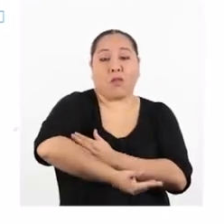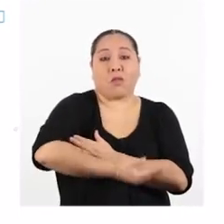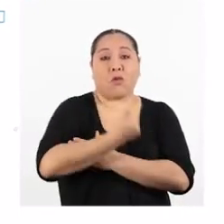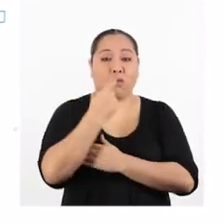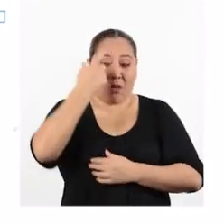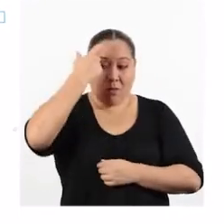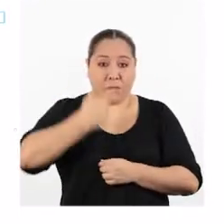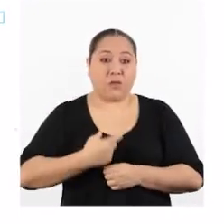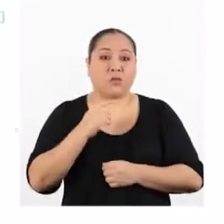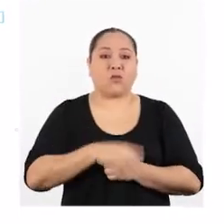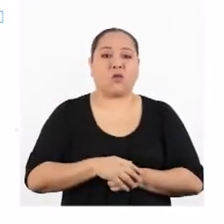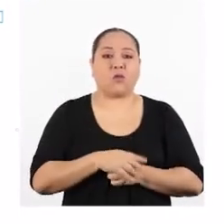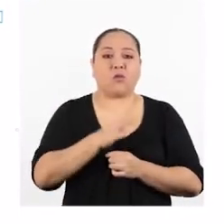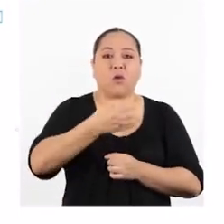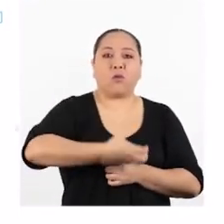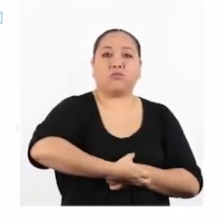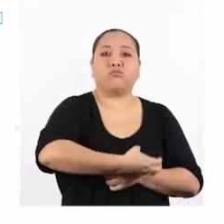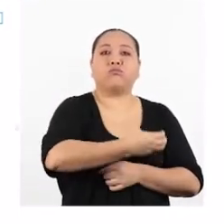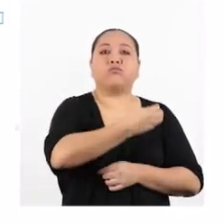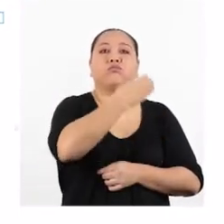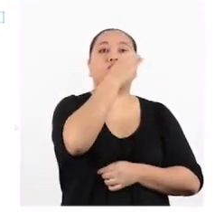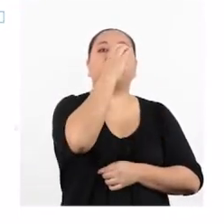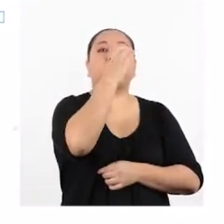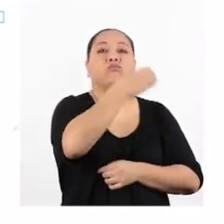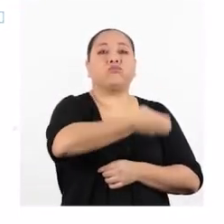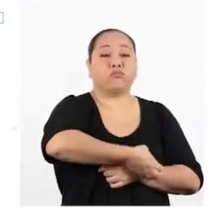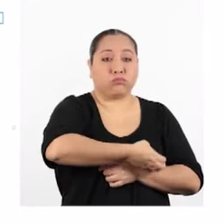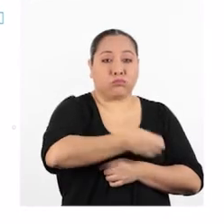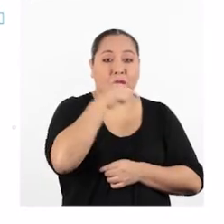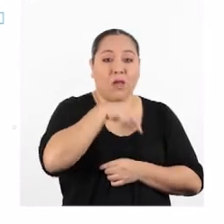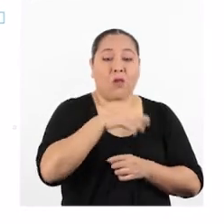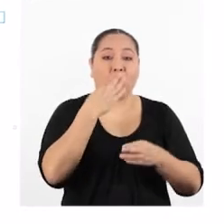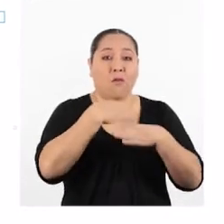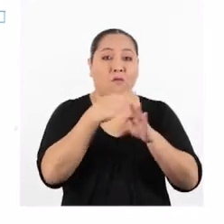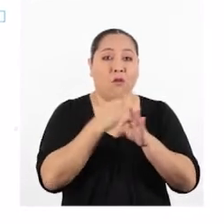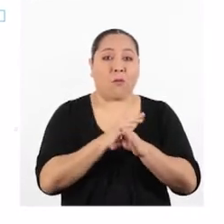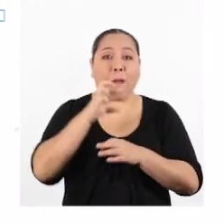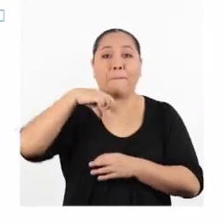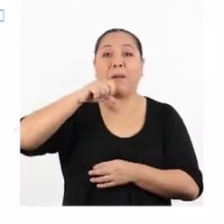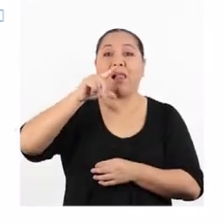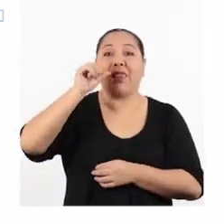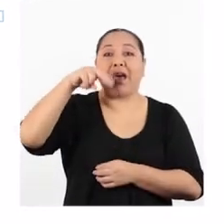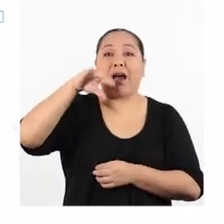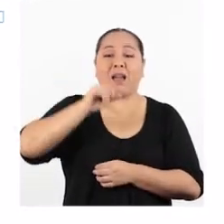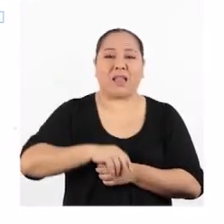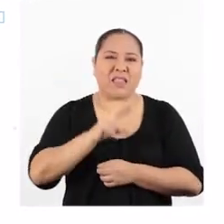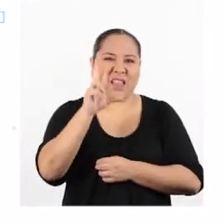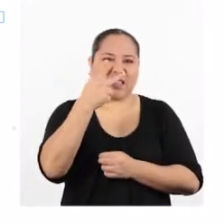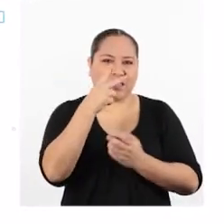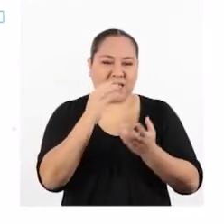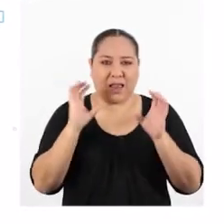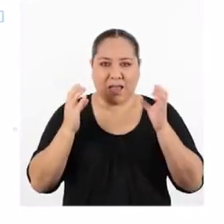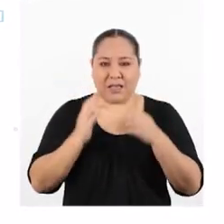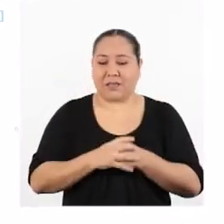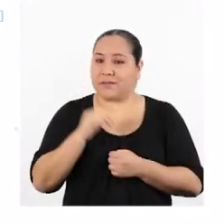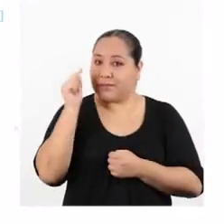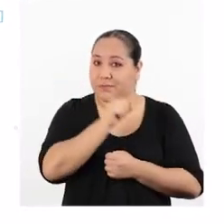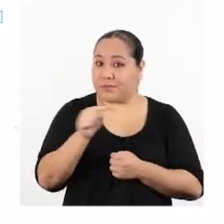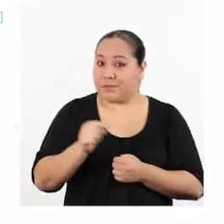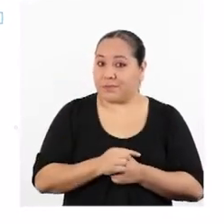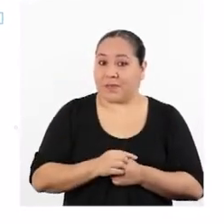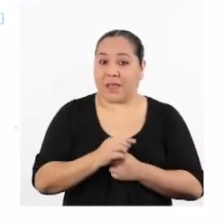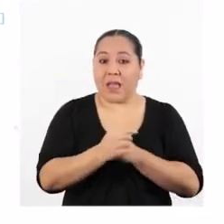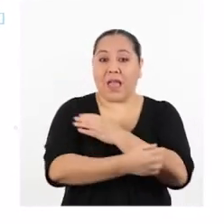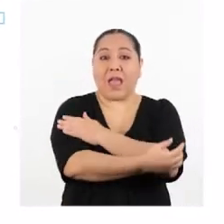persona al levantar un vaso lleno de agua es el de un sistema de palanca de tercera clase, donde el